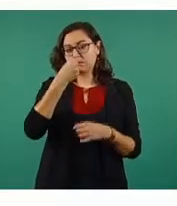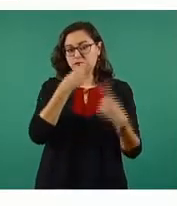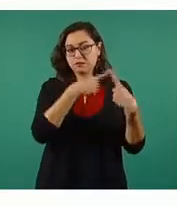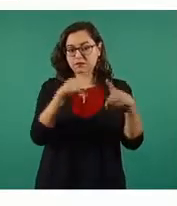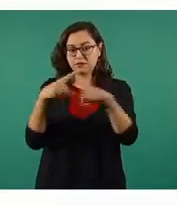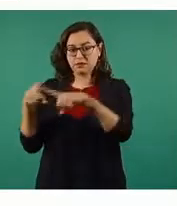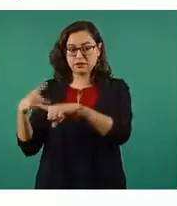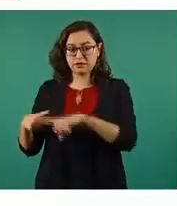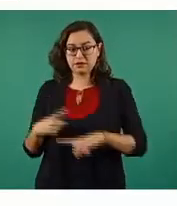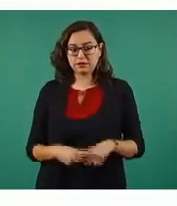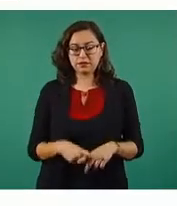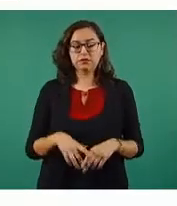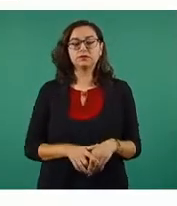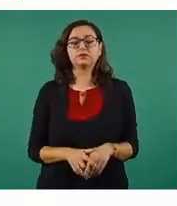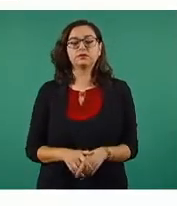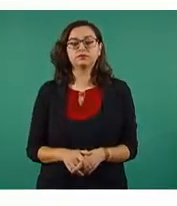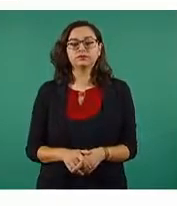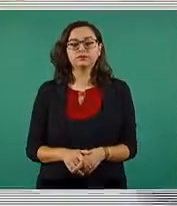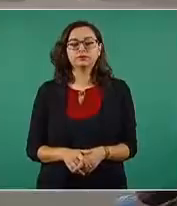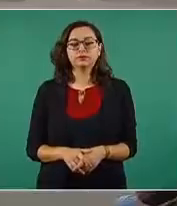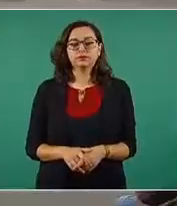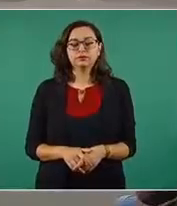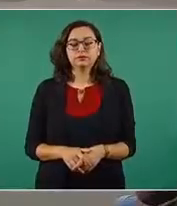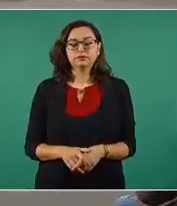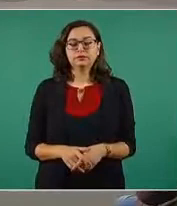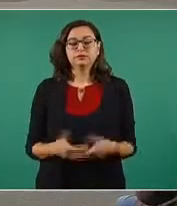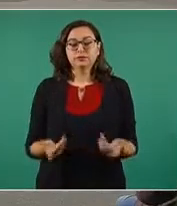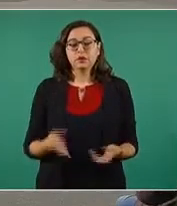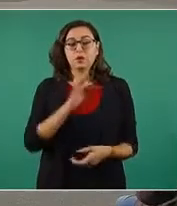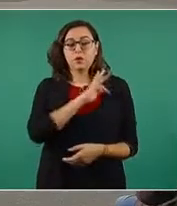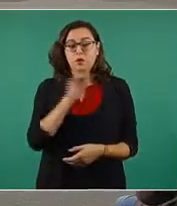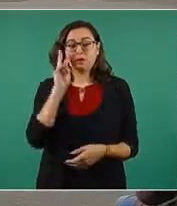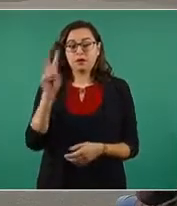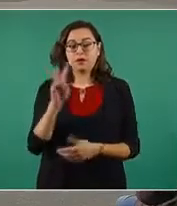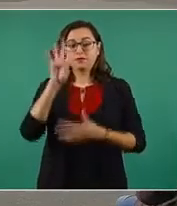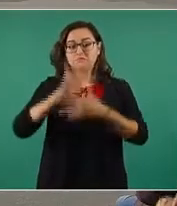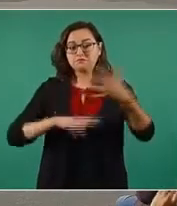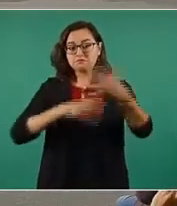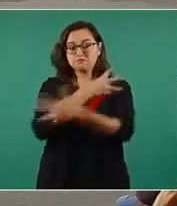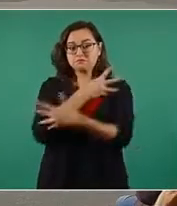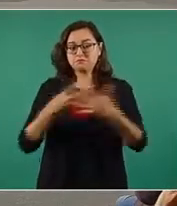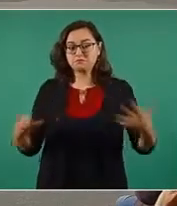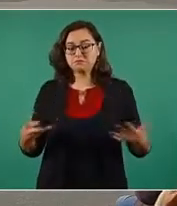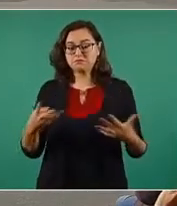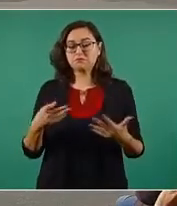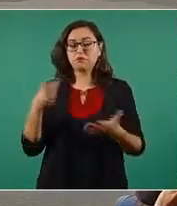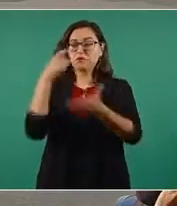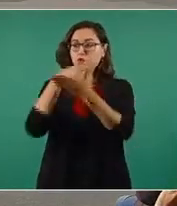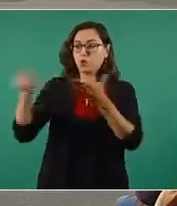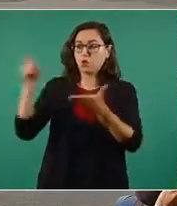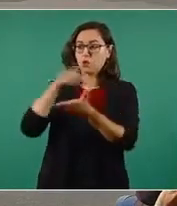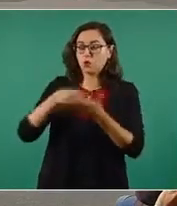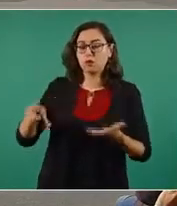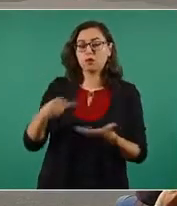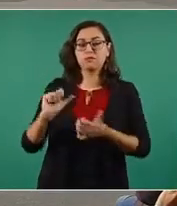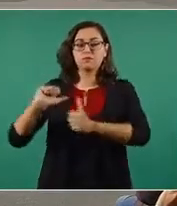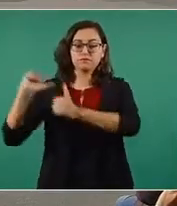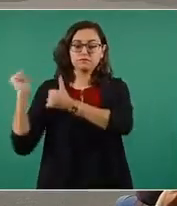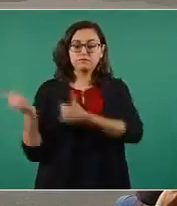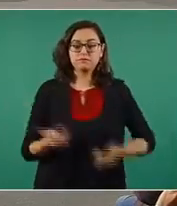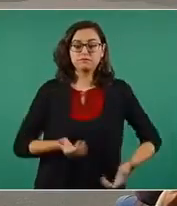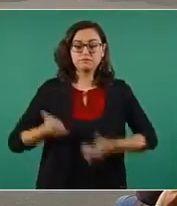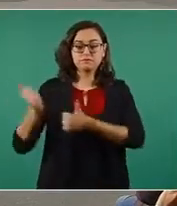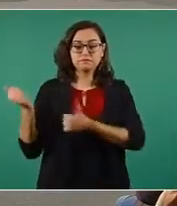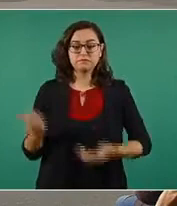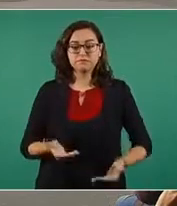se presentan las órdenes de suministro con las cuales los insumos son referidos para cada